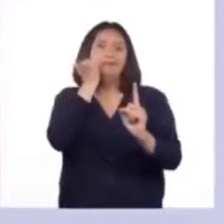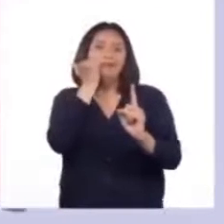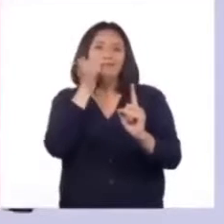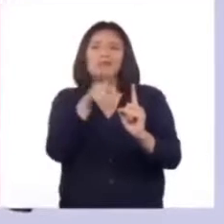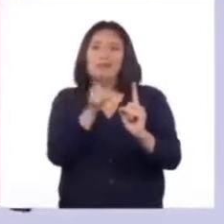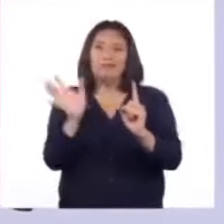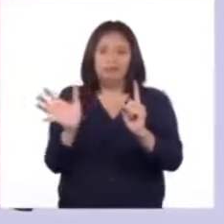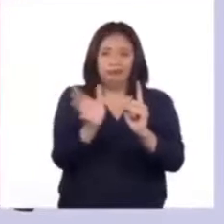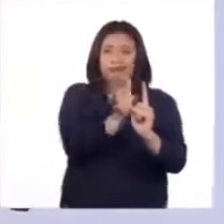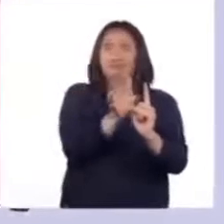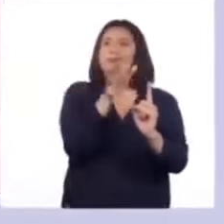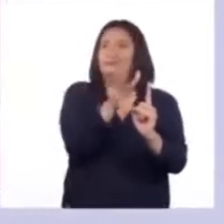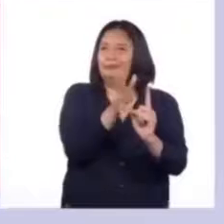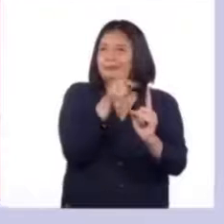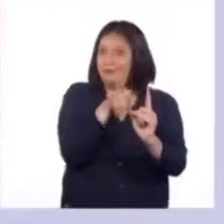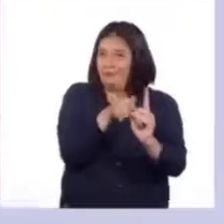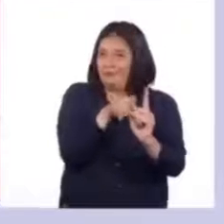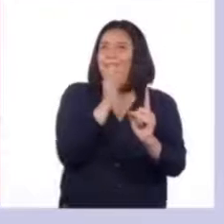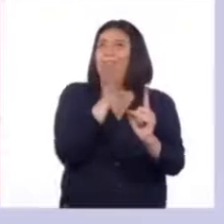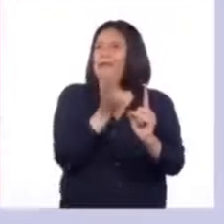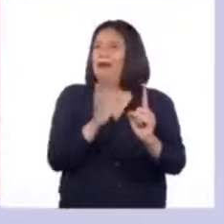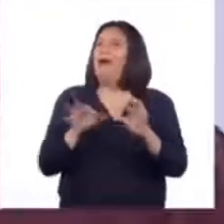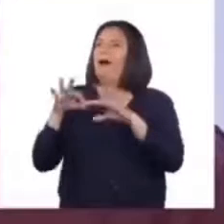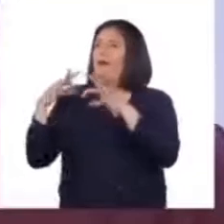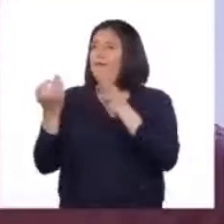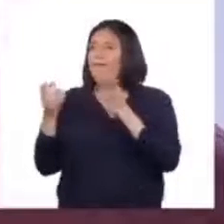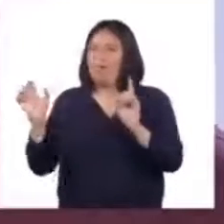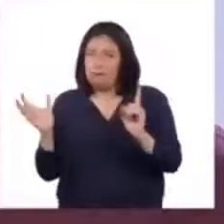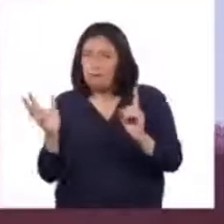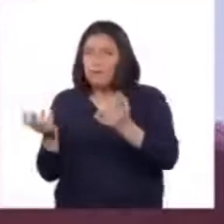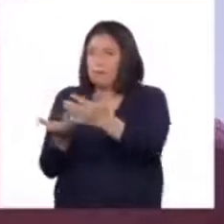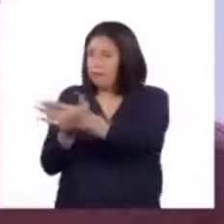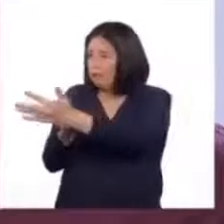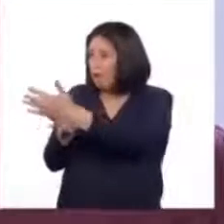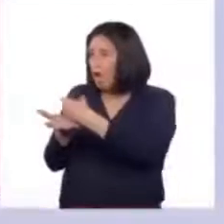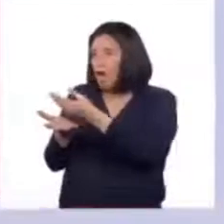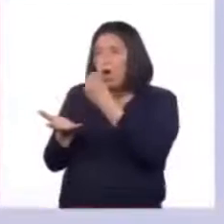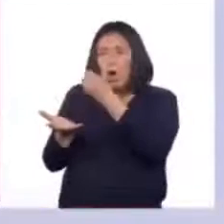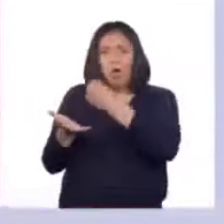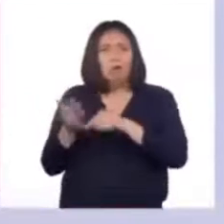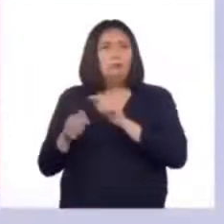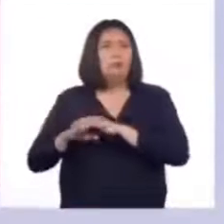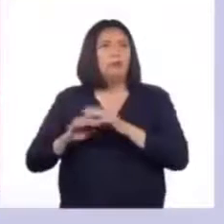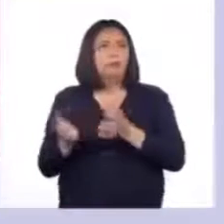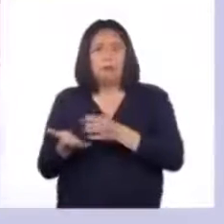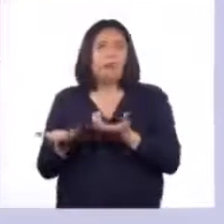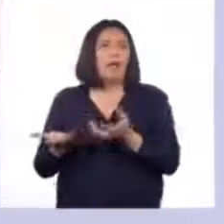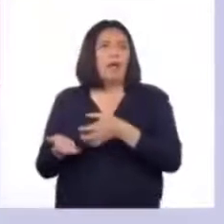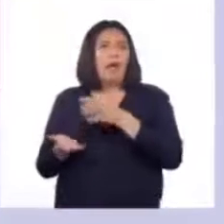algún tiempo, en el cual su familia reúne comida y prepara la bebida típica mazato.